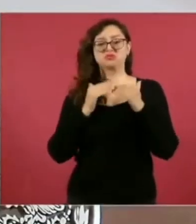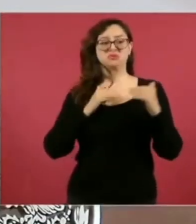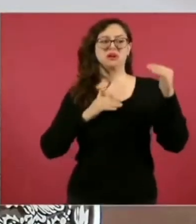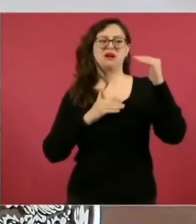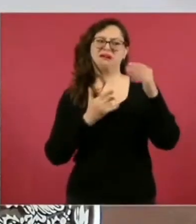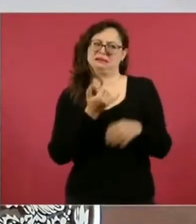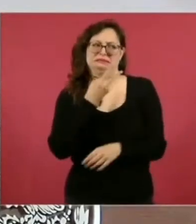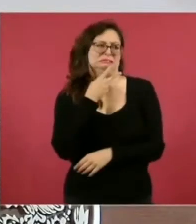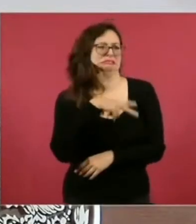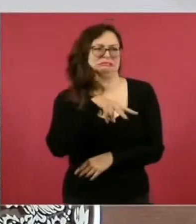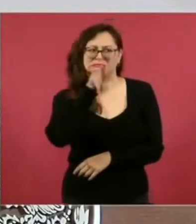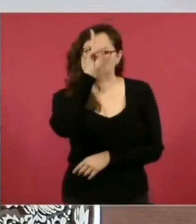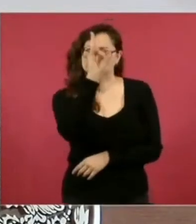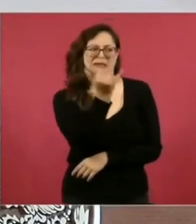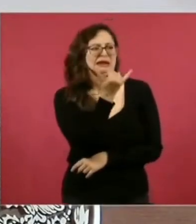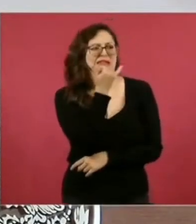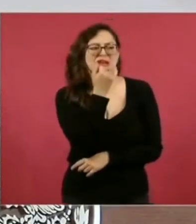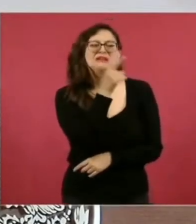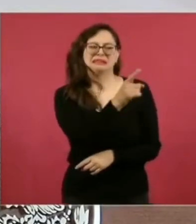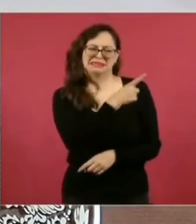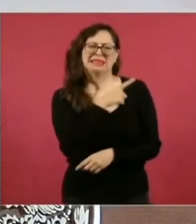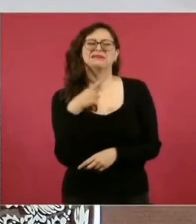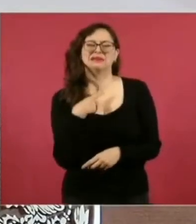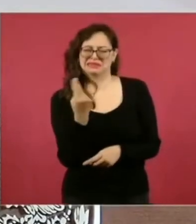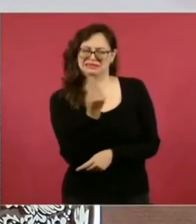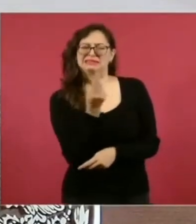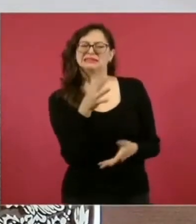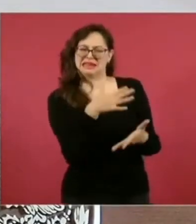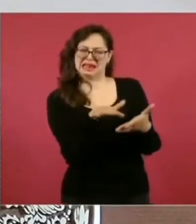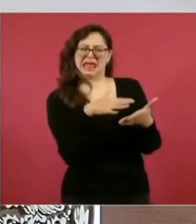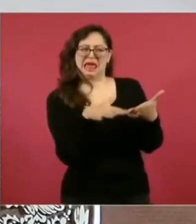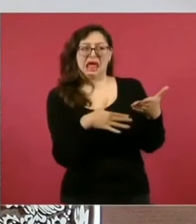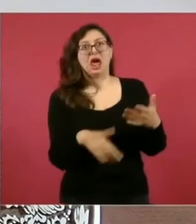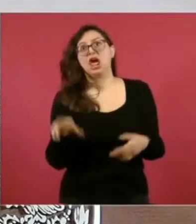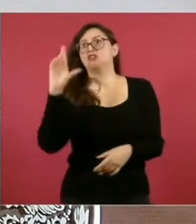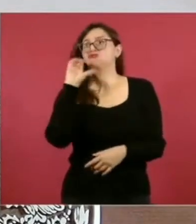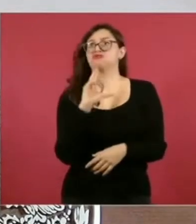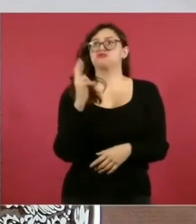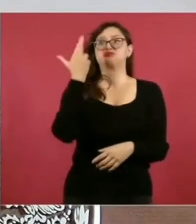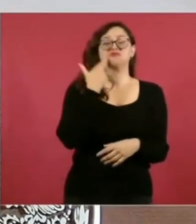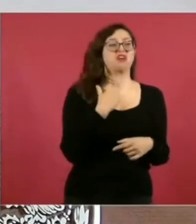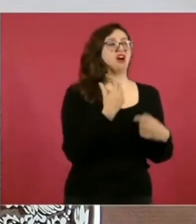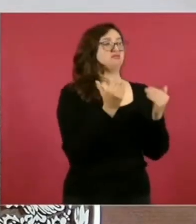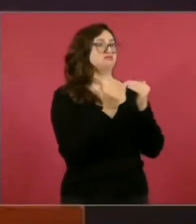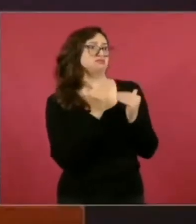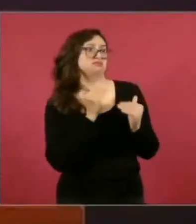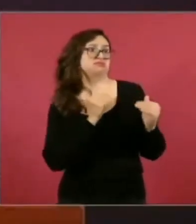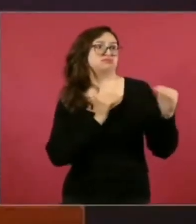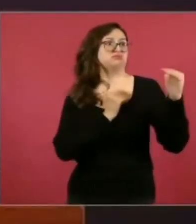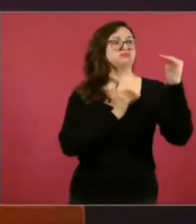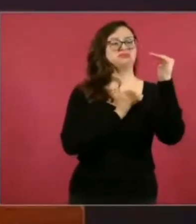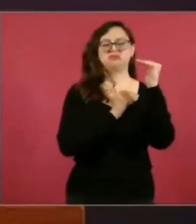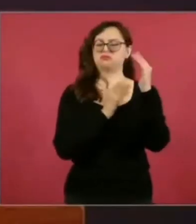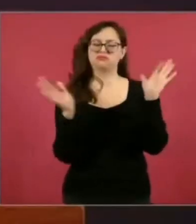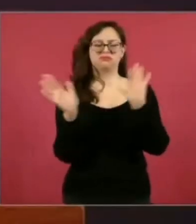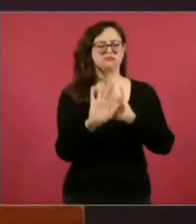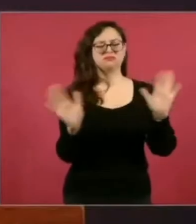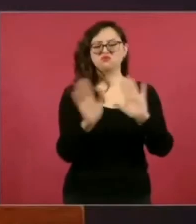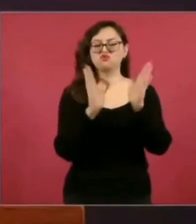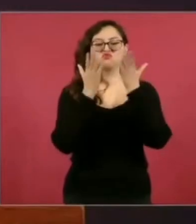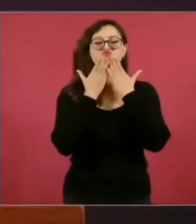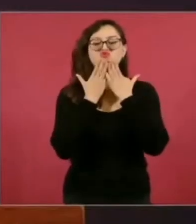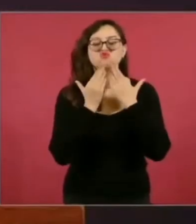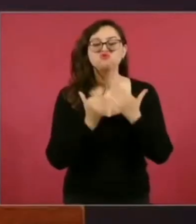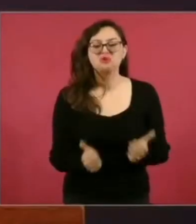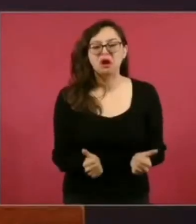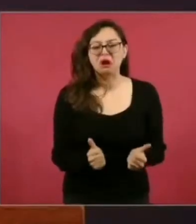para que se den cuenta que están equivocados y que no hay razas entre nosotros, no hay razas, no hay razas. Yo puedo estar